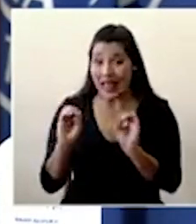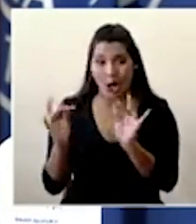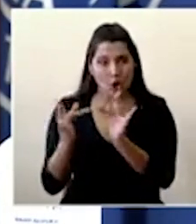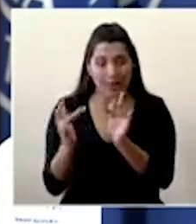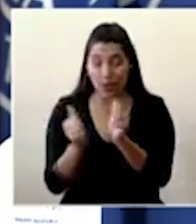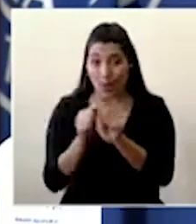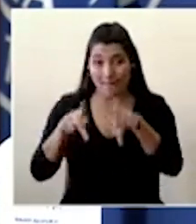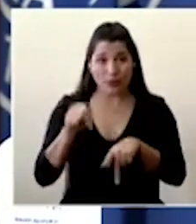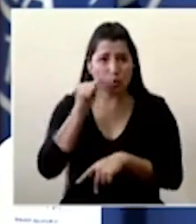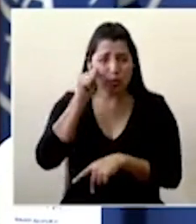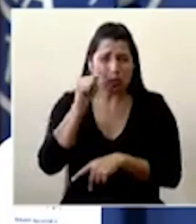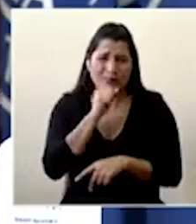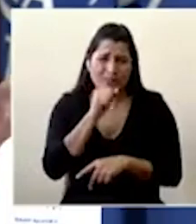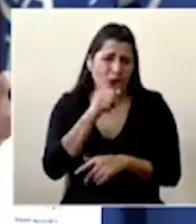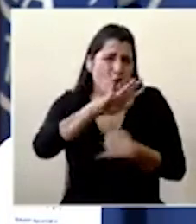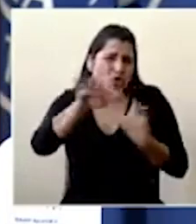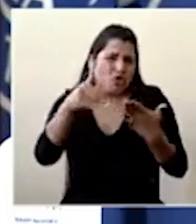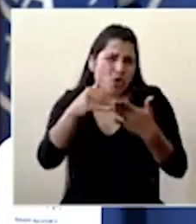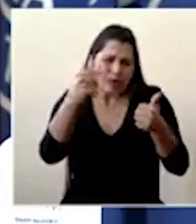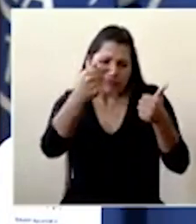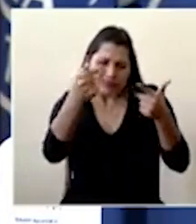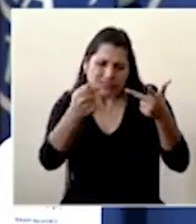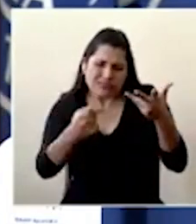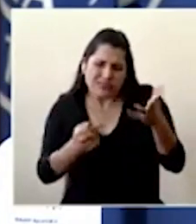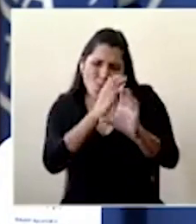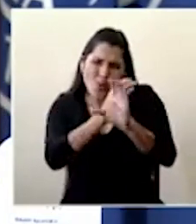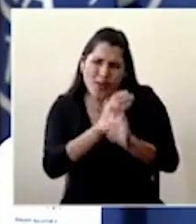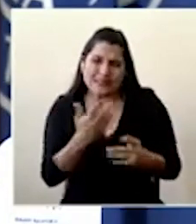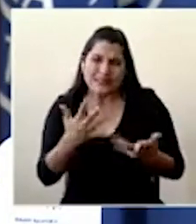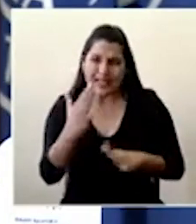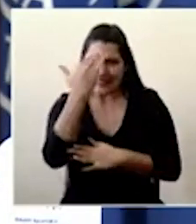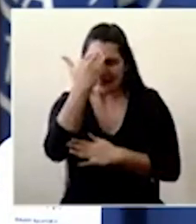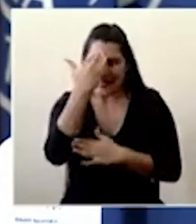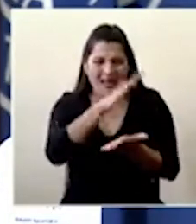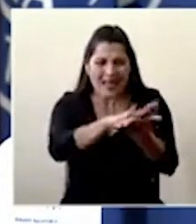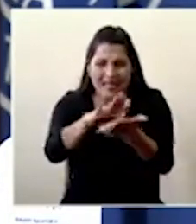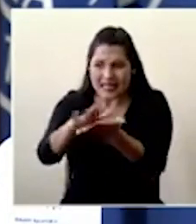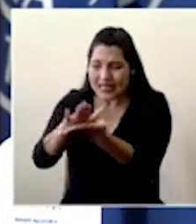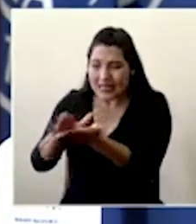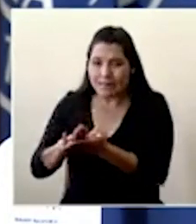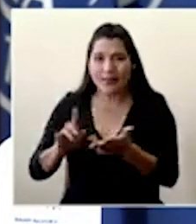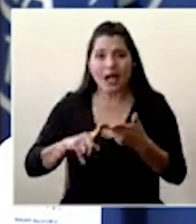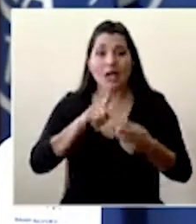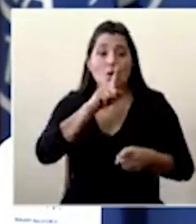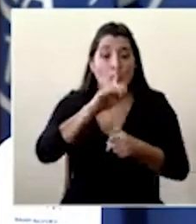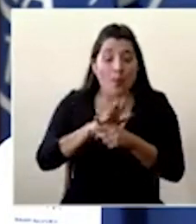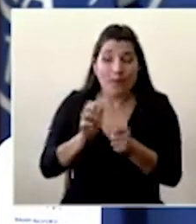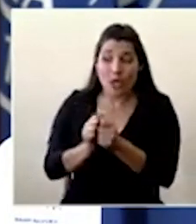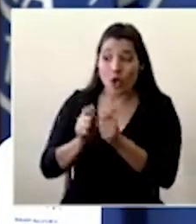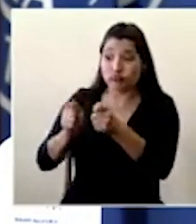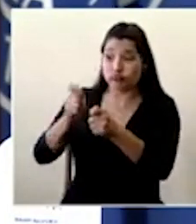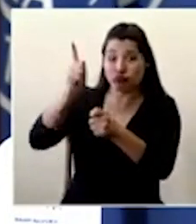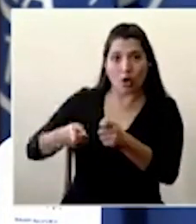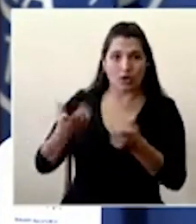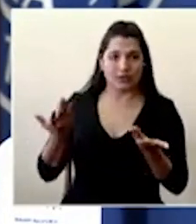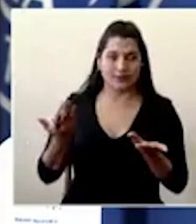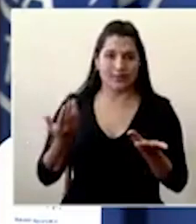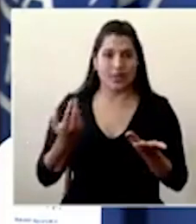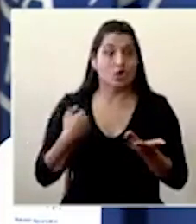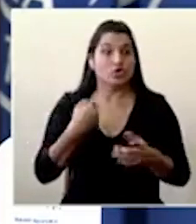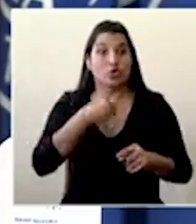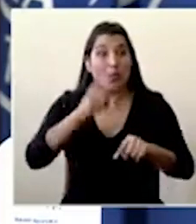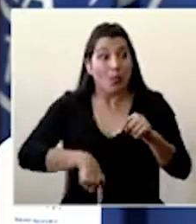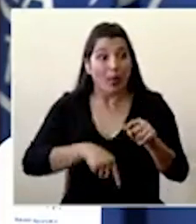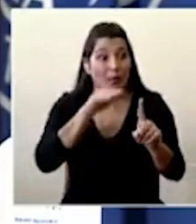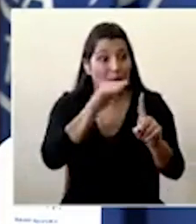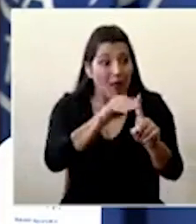de todas las medidas que ya se han venido hablando de la desinfección de las superficies de cumplir con las órdenes sanitarias eso no podemos simplemente no se